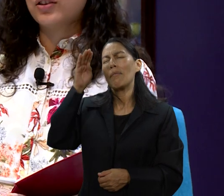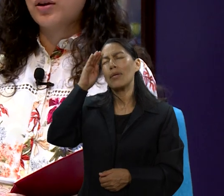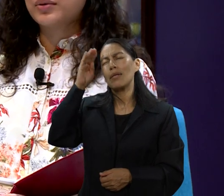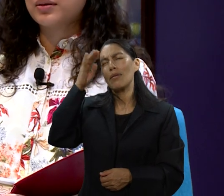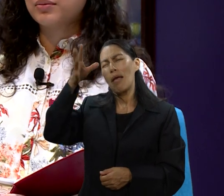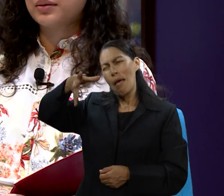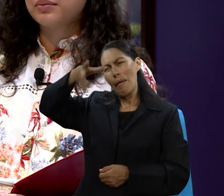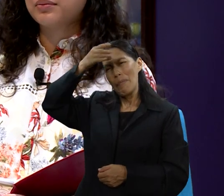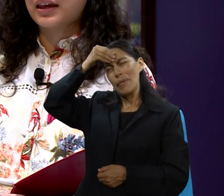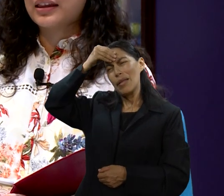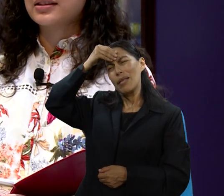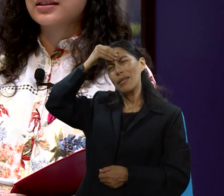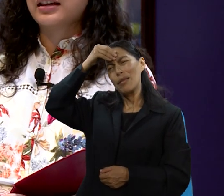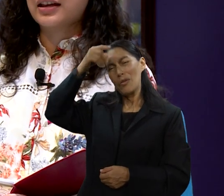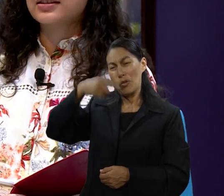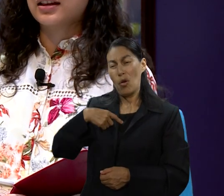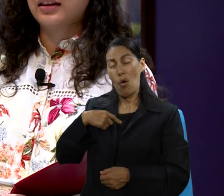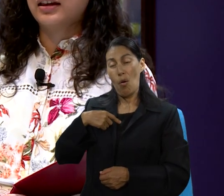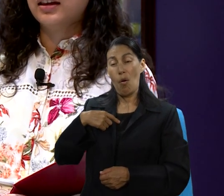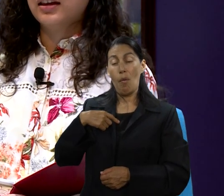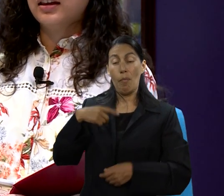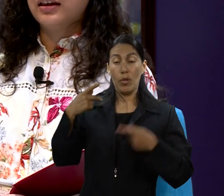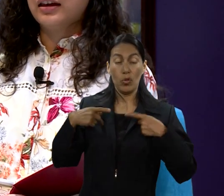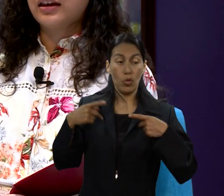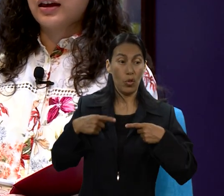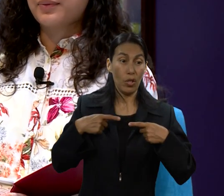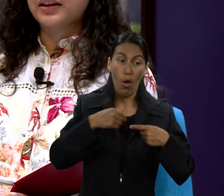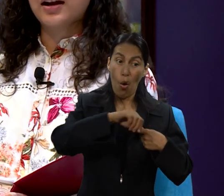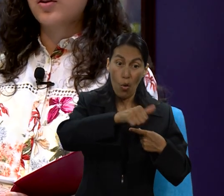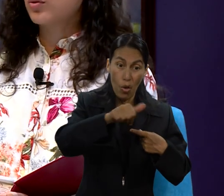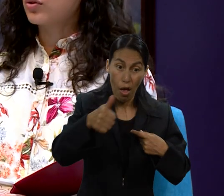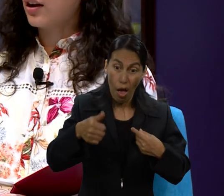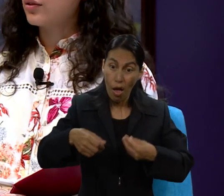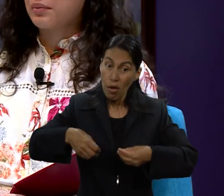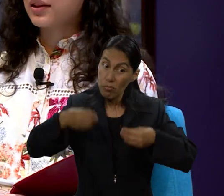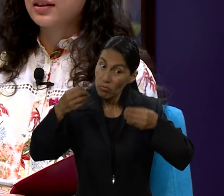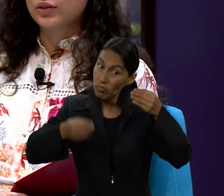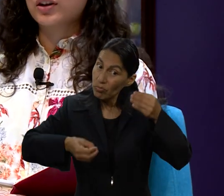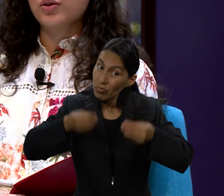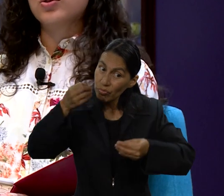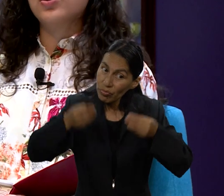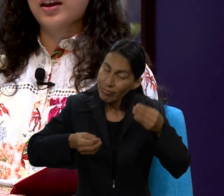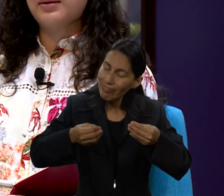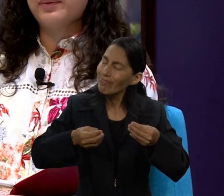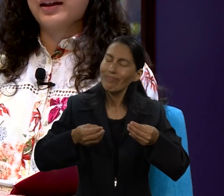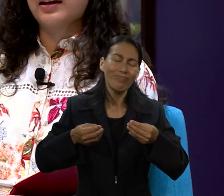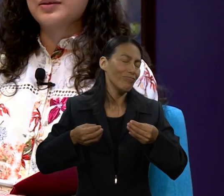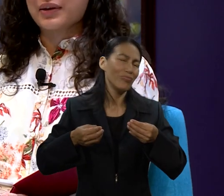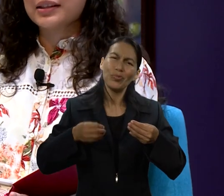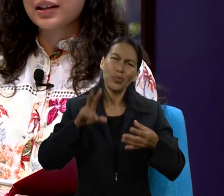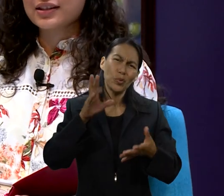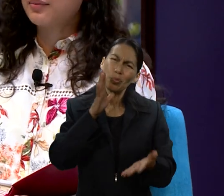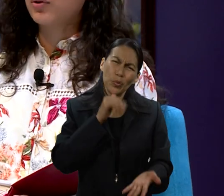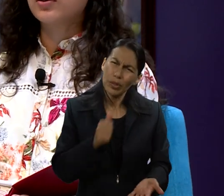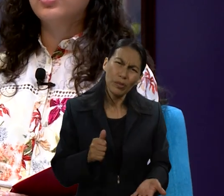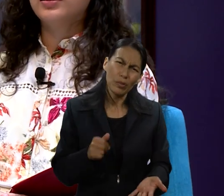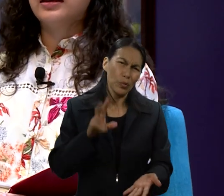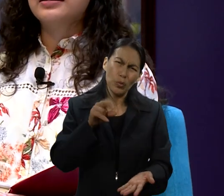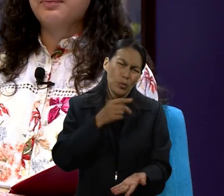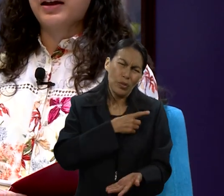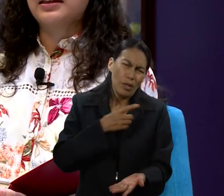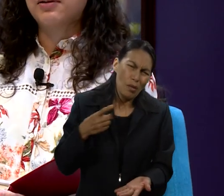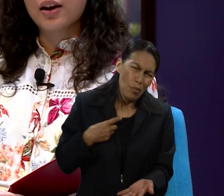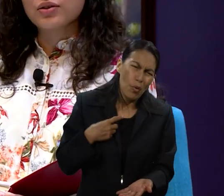este hilo, a mí también me queda esa enseñanza de aprender a no juzgar a los demás. Al contrario, estoy aquí para esparcir ese amor